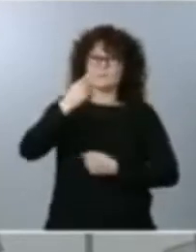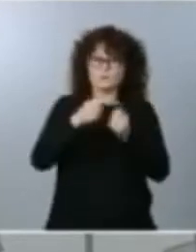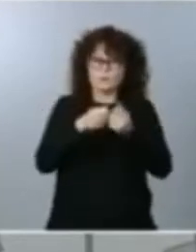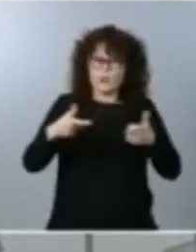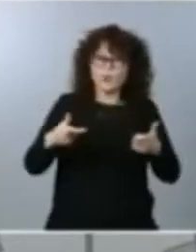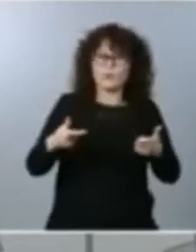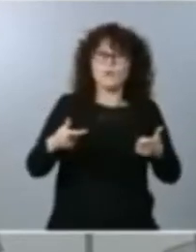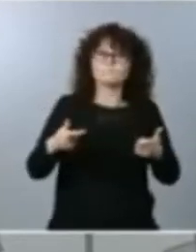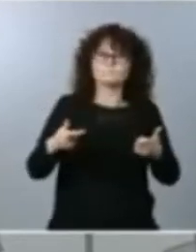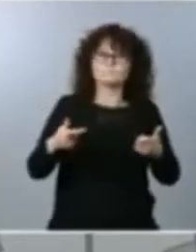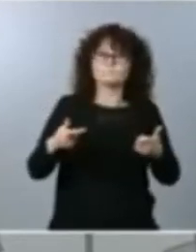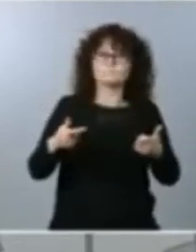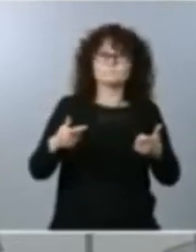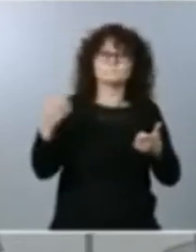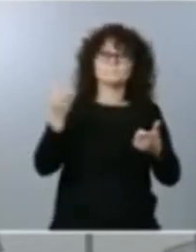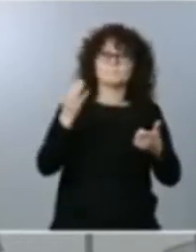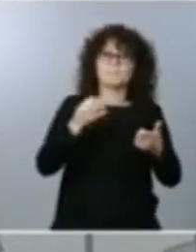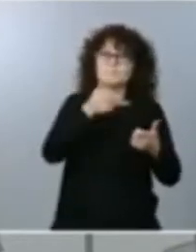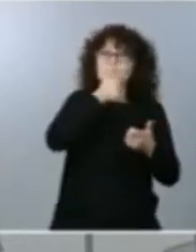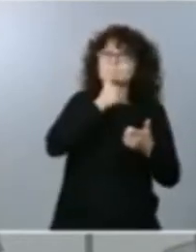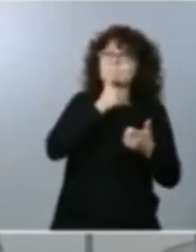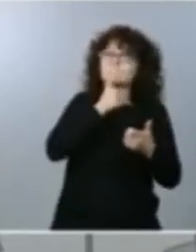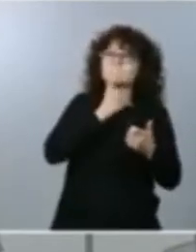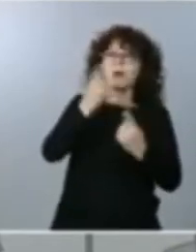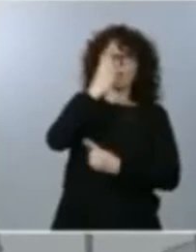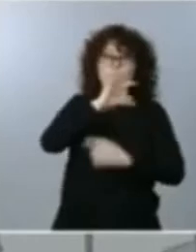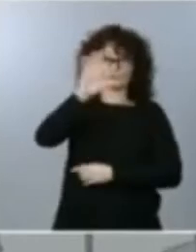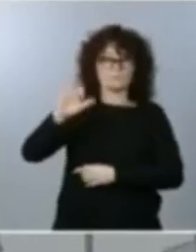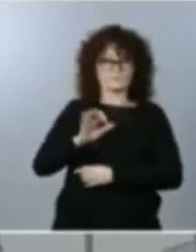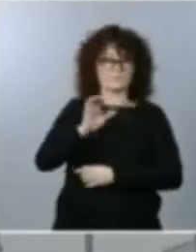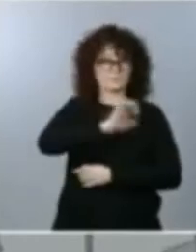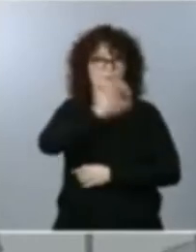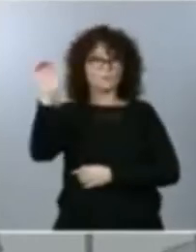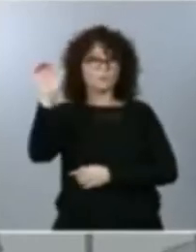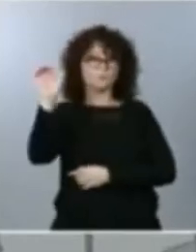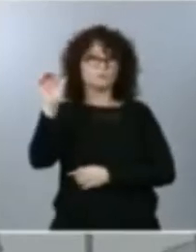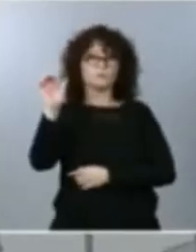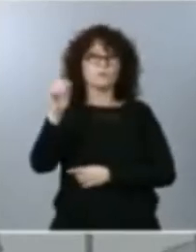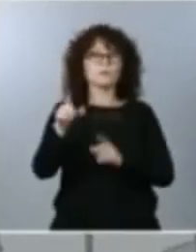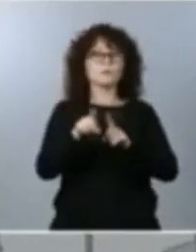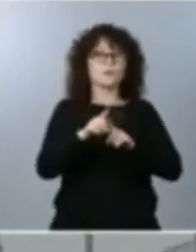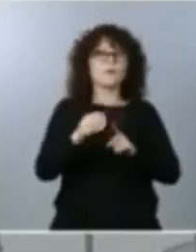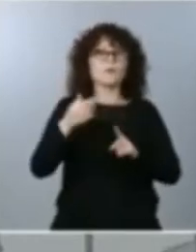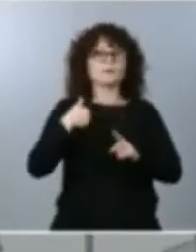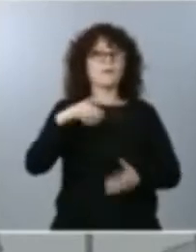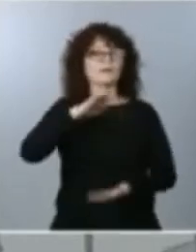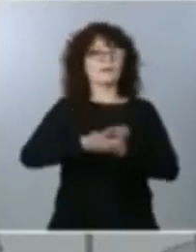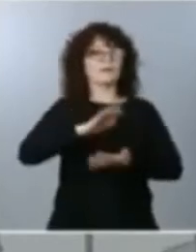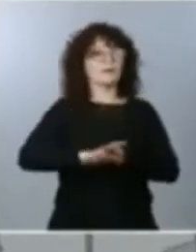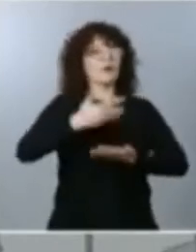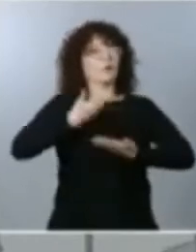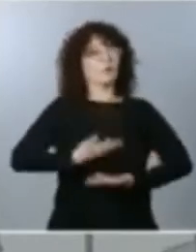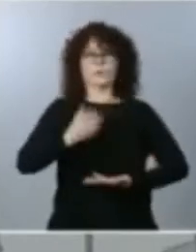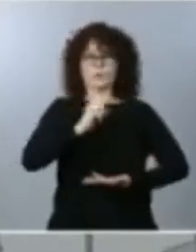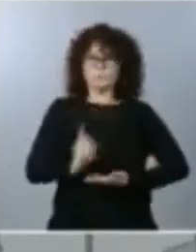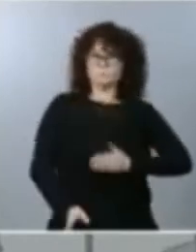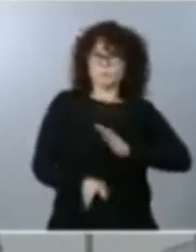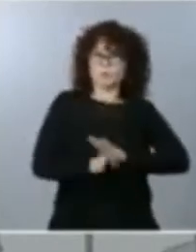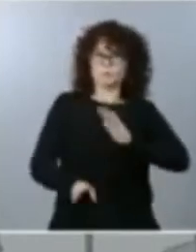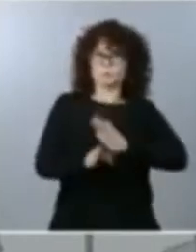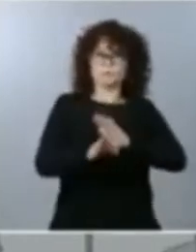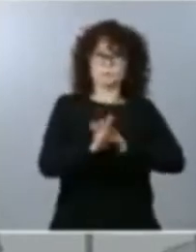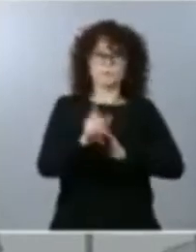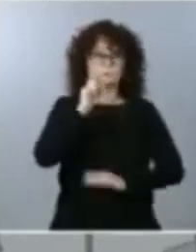europeos. Desde luego no podemos bajar la guardia. Me gustaría volver a repetirlo insistentemente. Vamos a tener que seguir